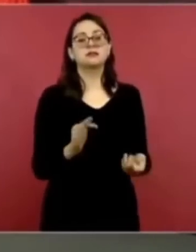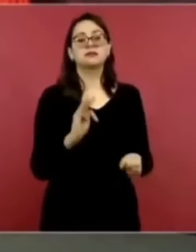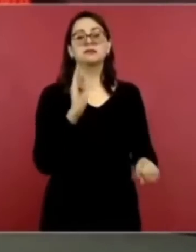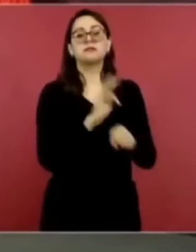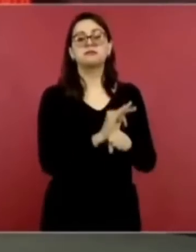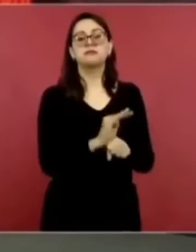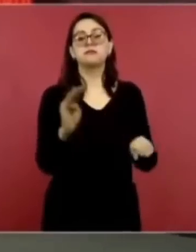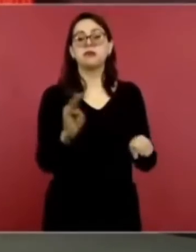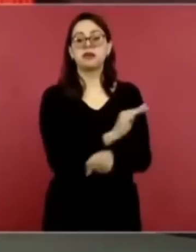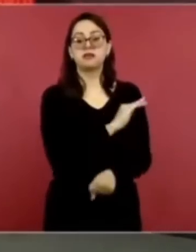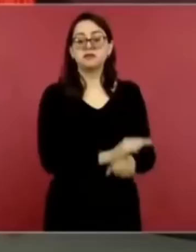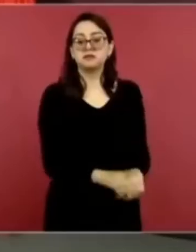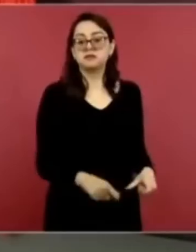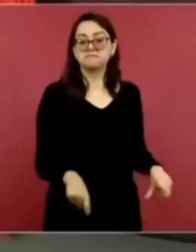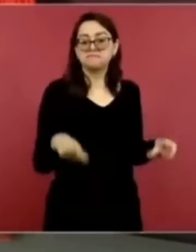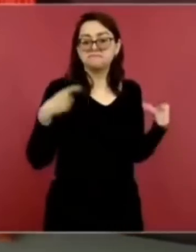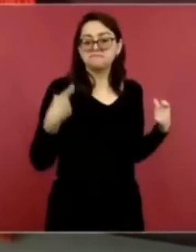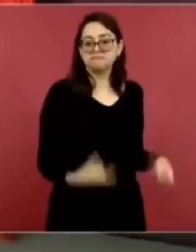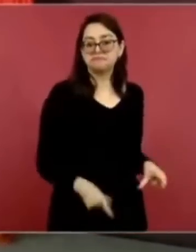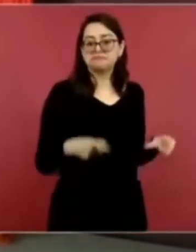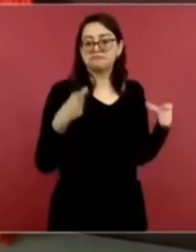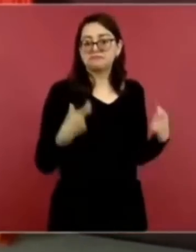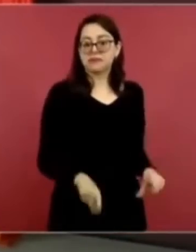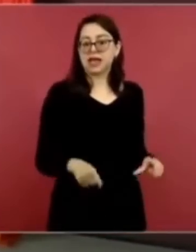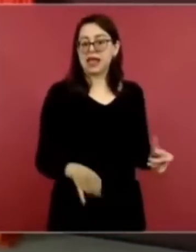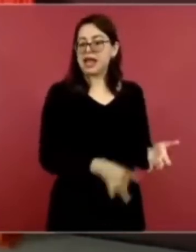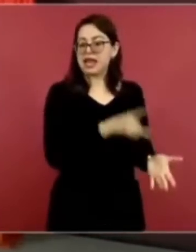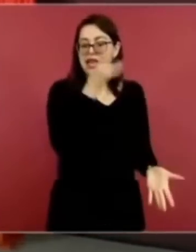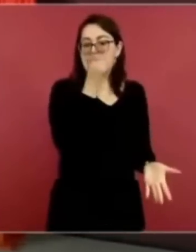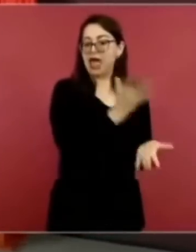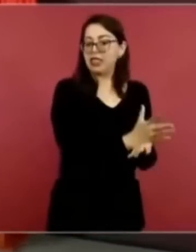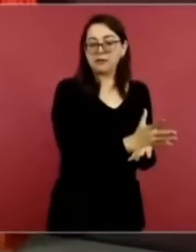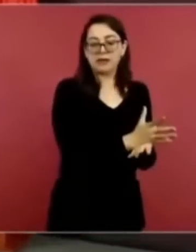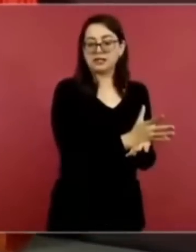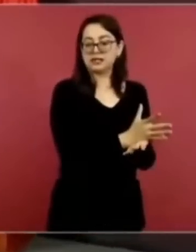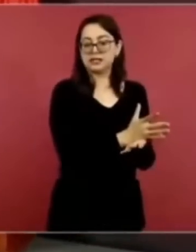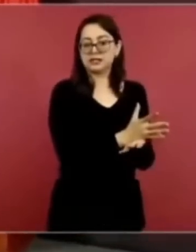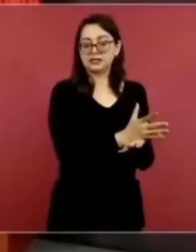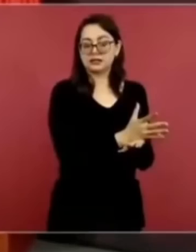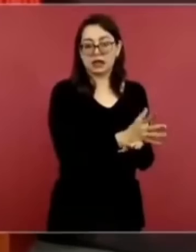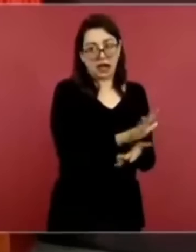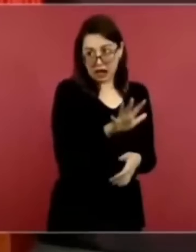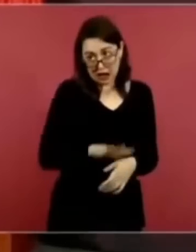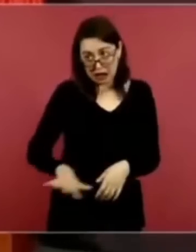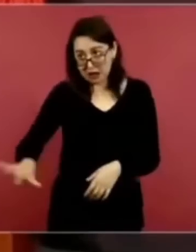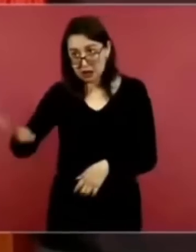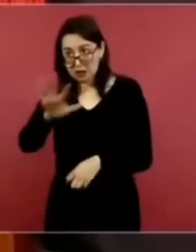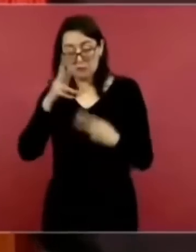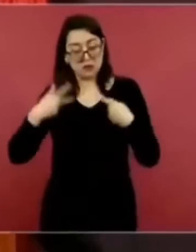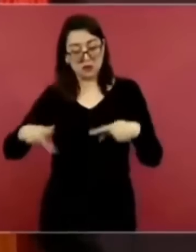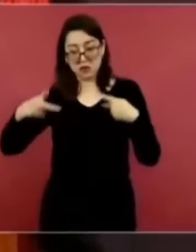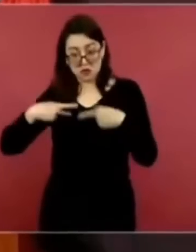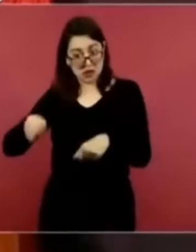todas esas reformas a la constitución fueron para beneficiar al pueblo no